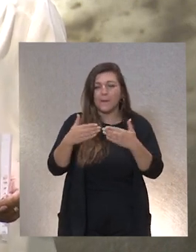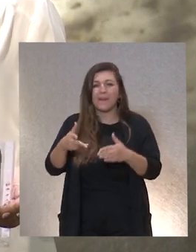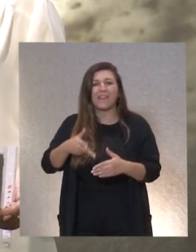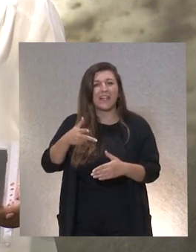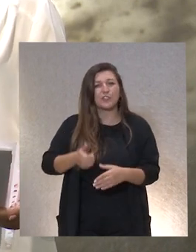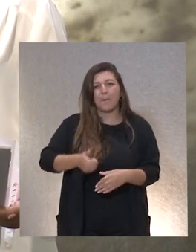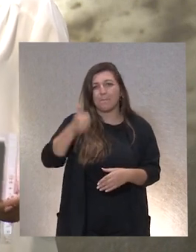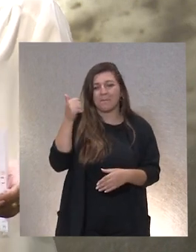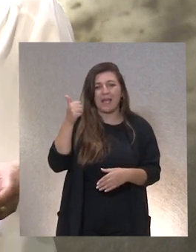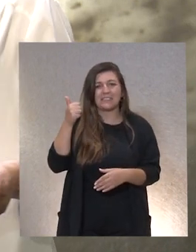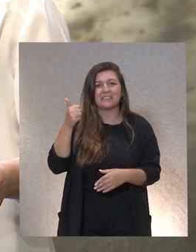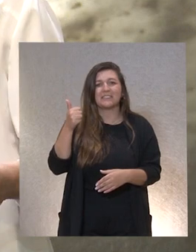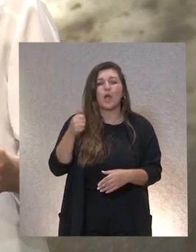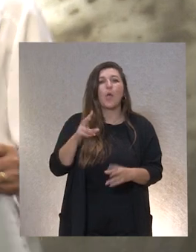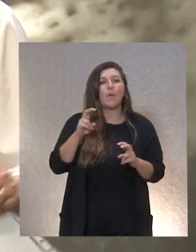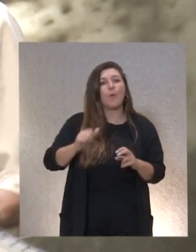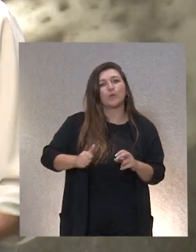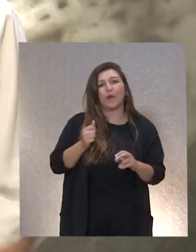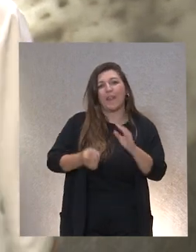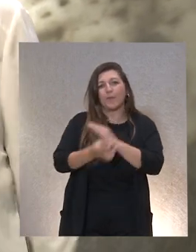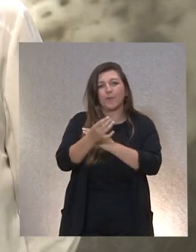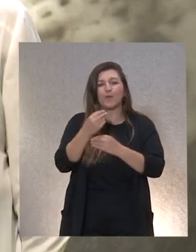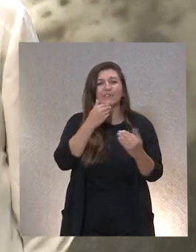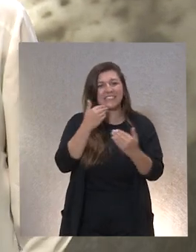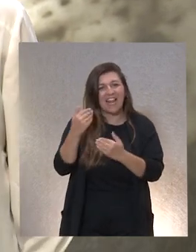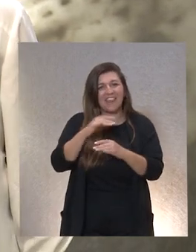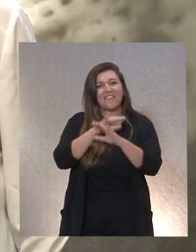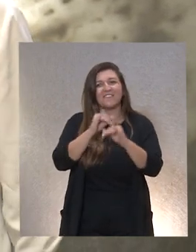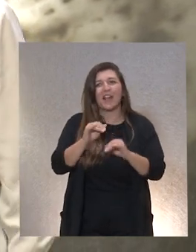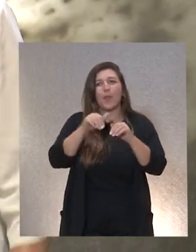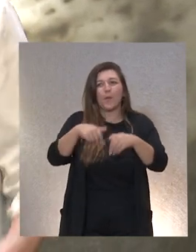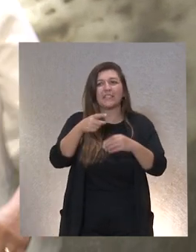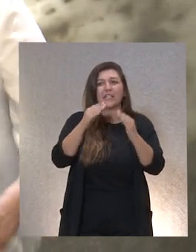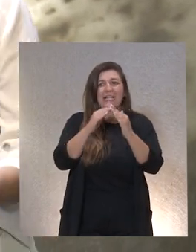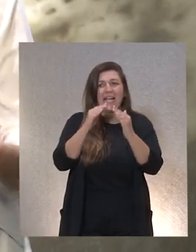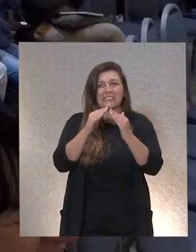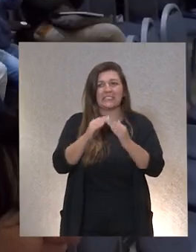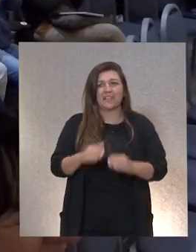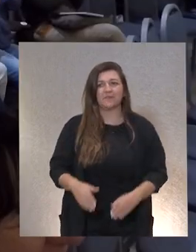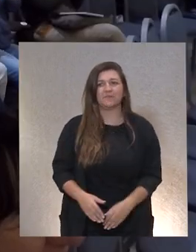creación de nuevas oportunidades muchas gracias y feliz regreso a vuestras casas aplausos